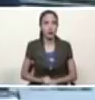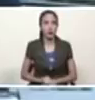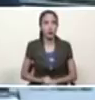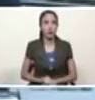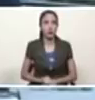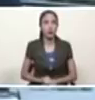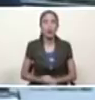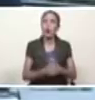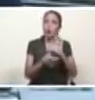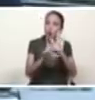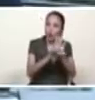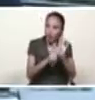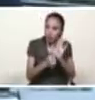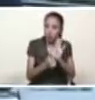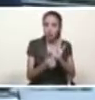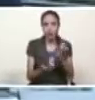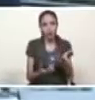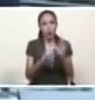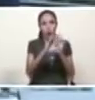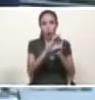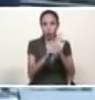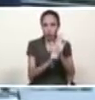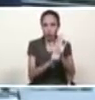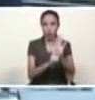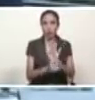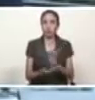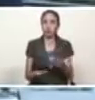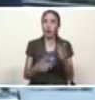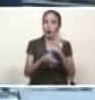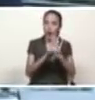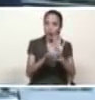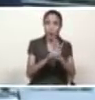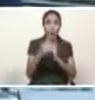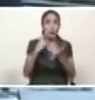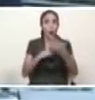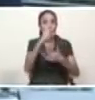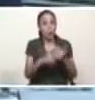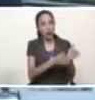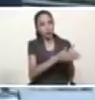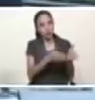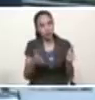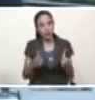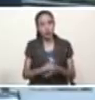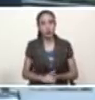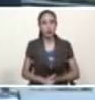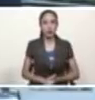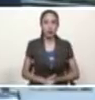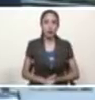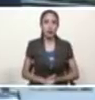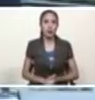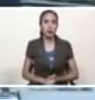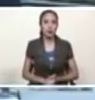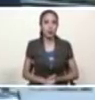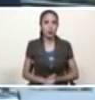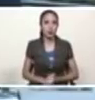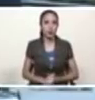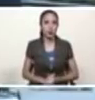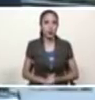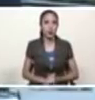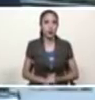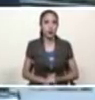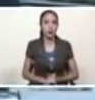la ley constitucional y aquí está todos los planes productivos para avanzar en cara a rubro